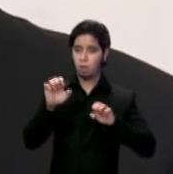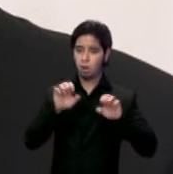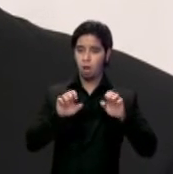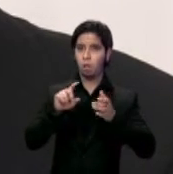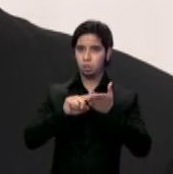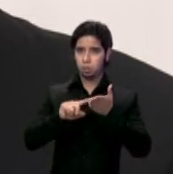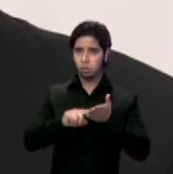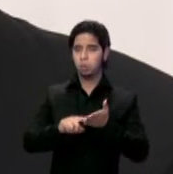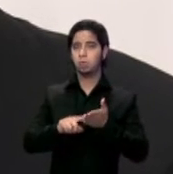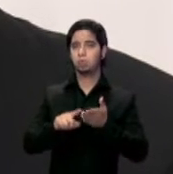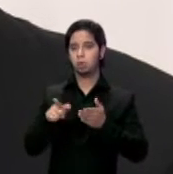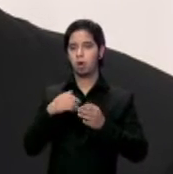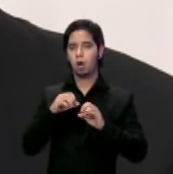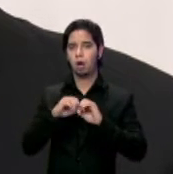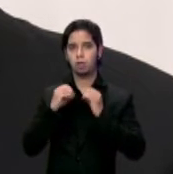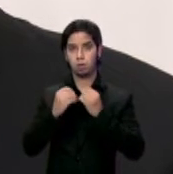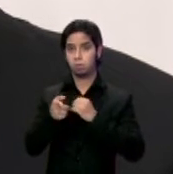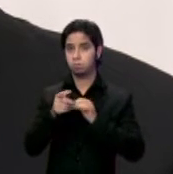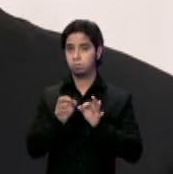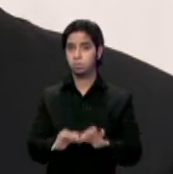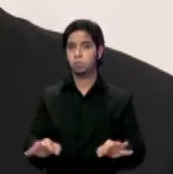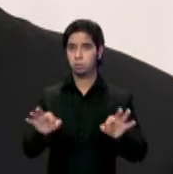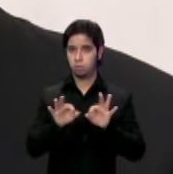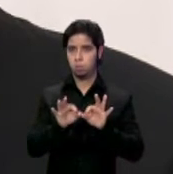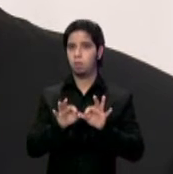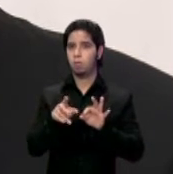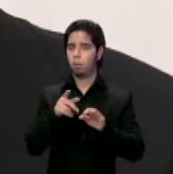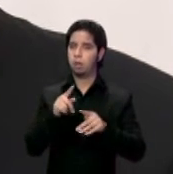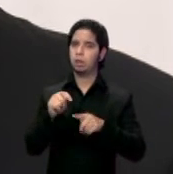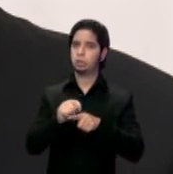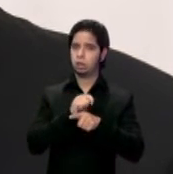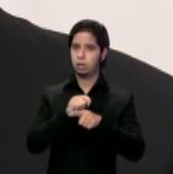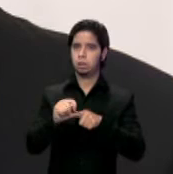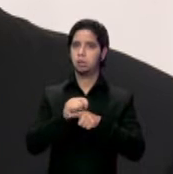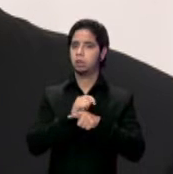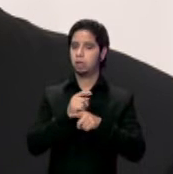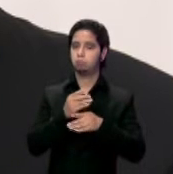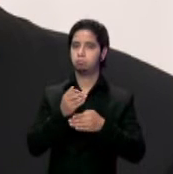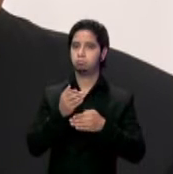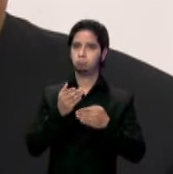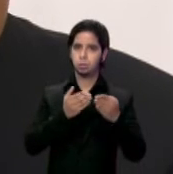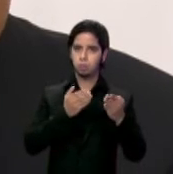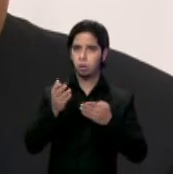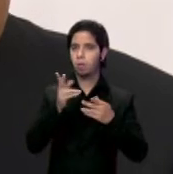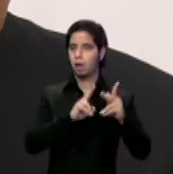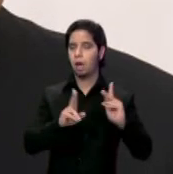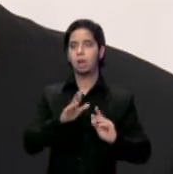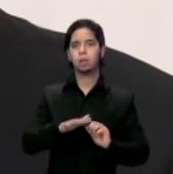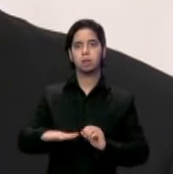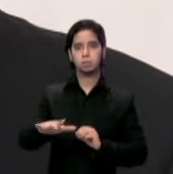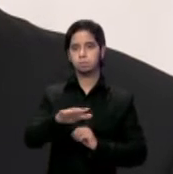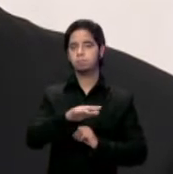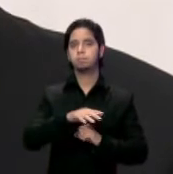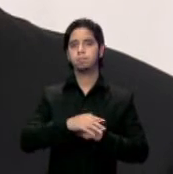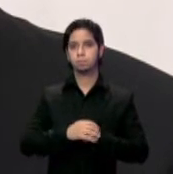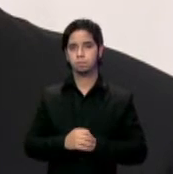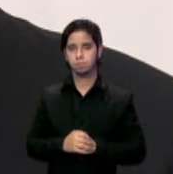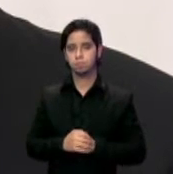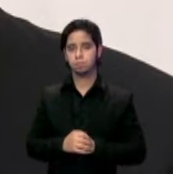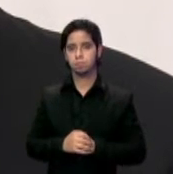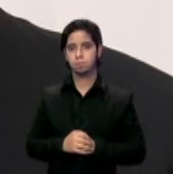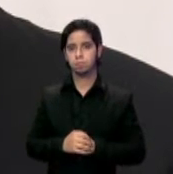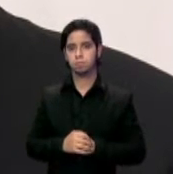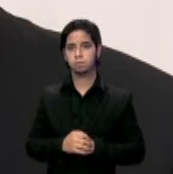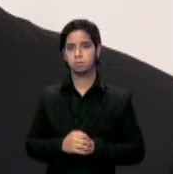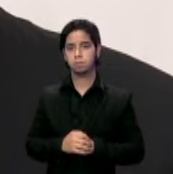importante. Obviamente el entrenamiento que se hizo para el personal del hotel y las instalaciones del hotel son un apoyo